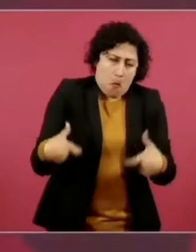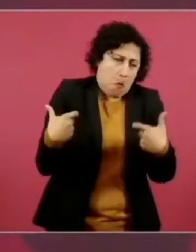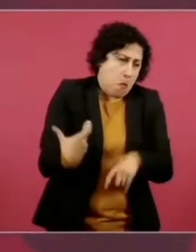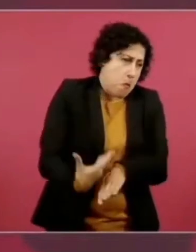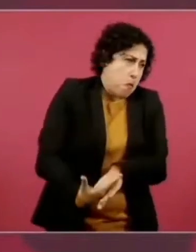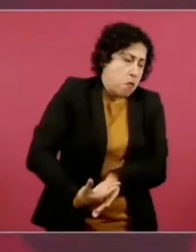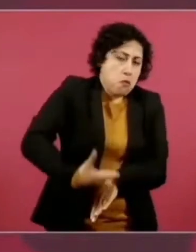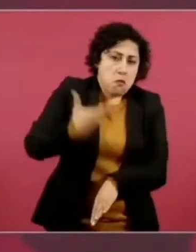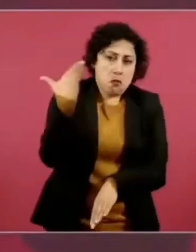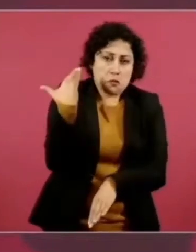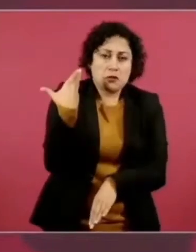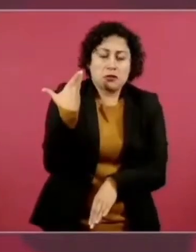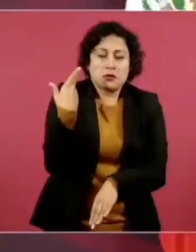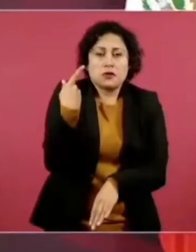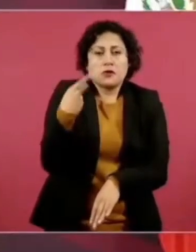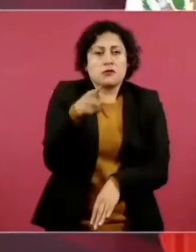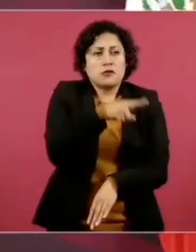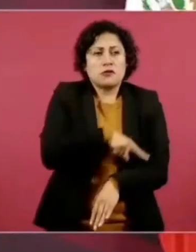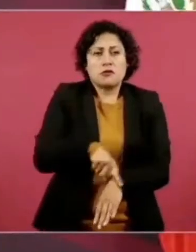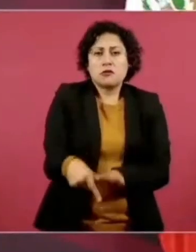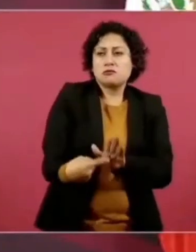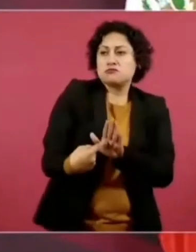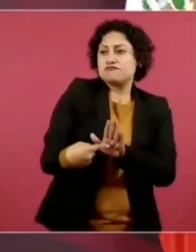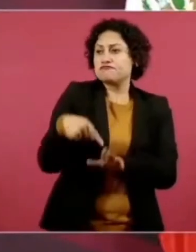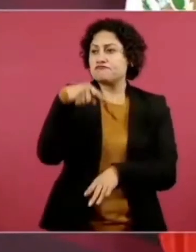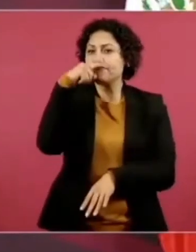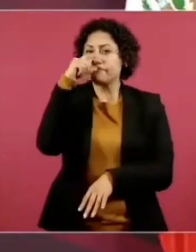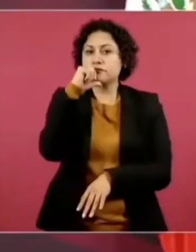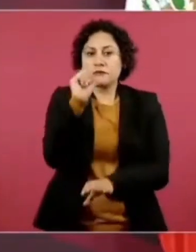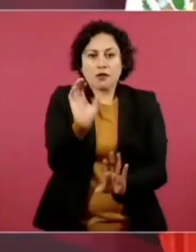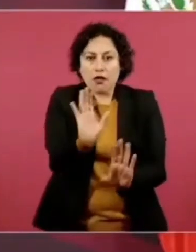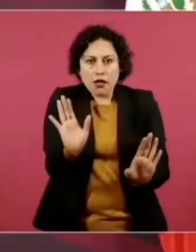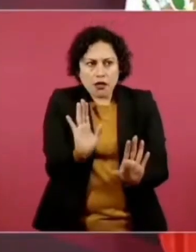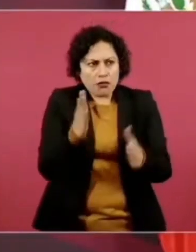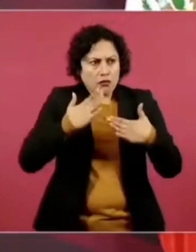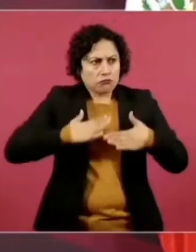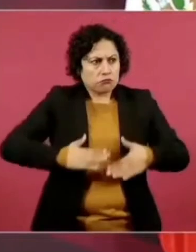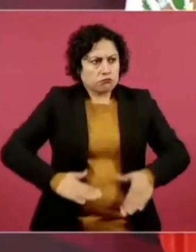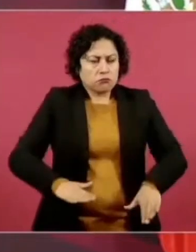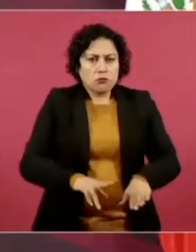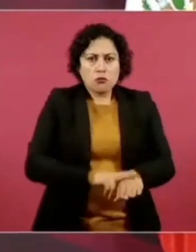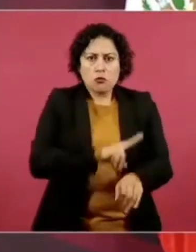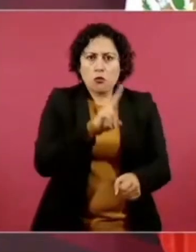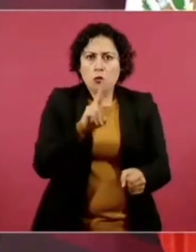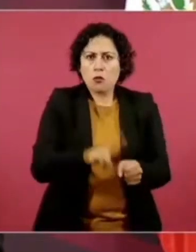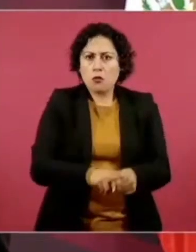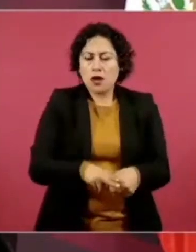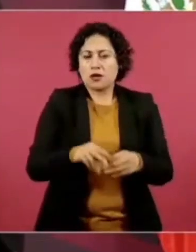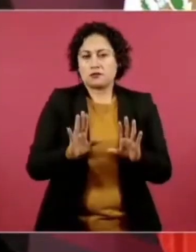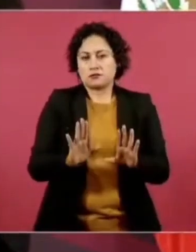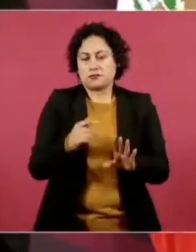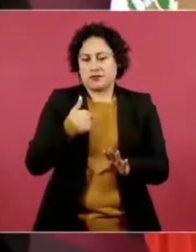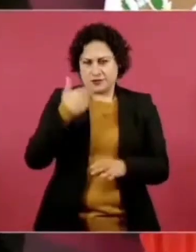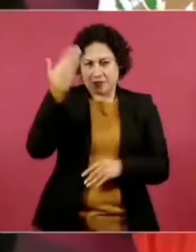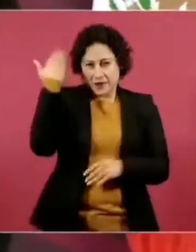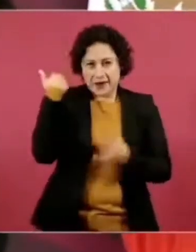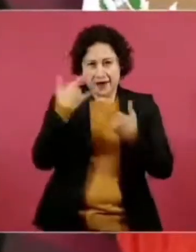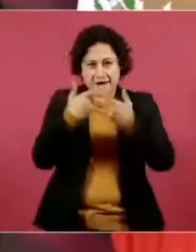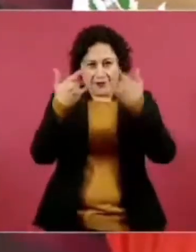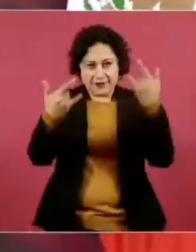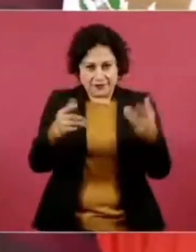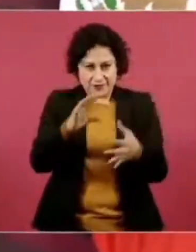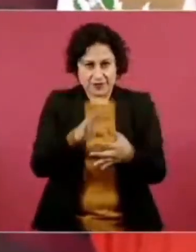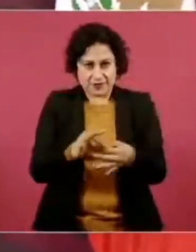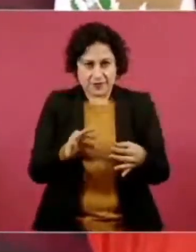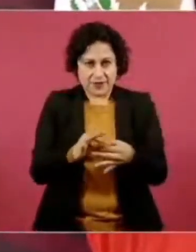con trajes normales. No sé si les platiqué una vez. Claro, este es un hombre excepcional, era un